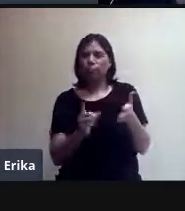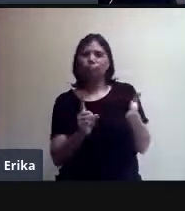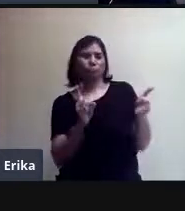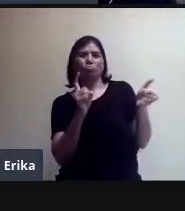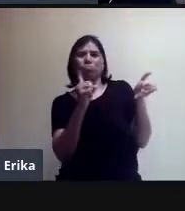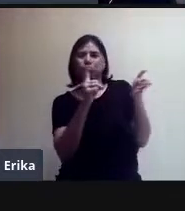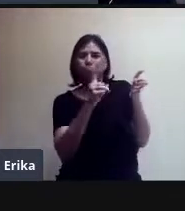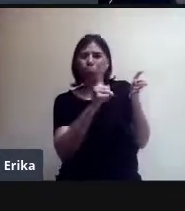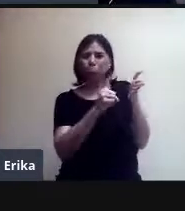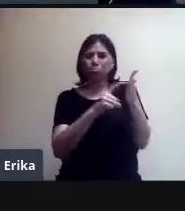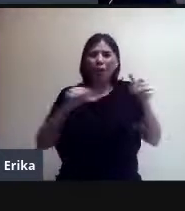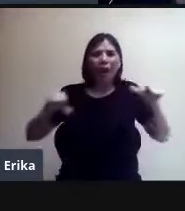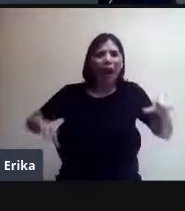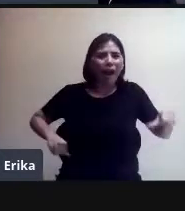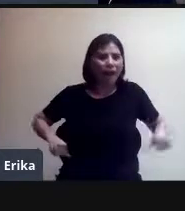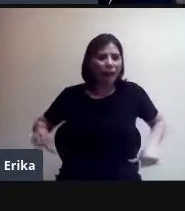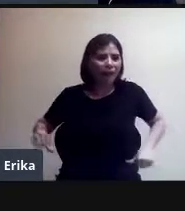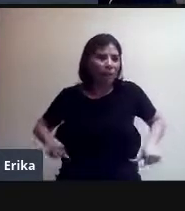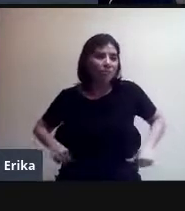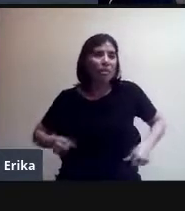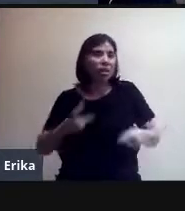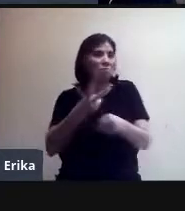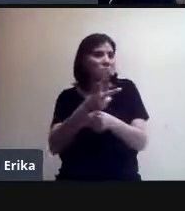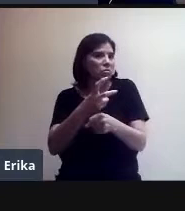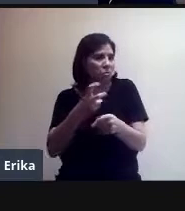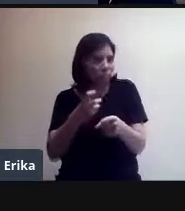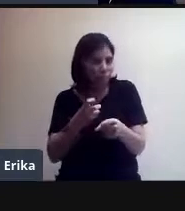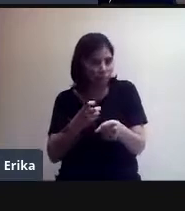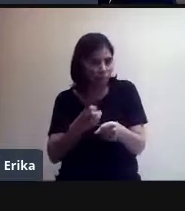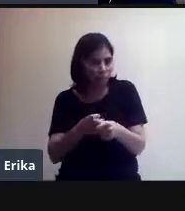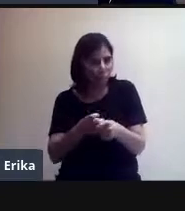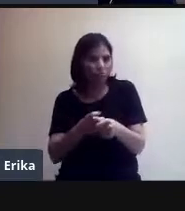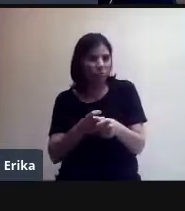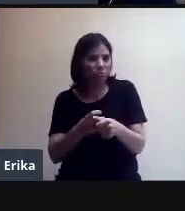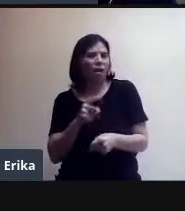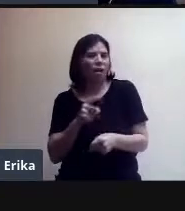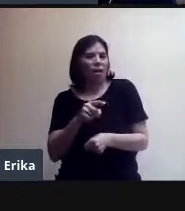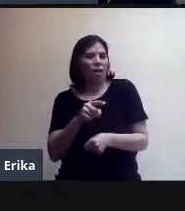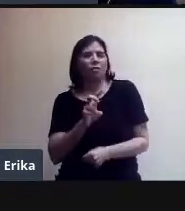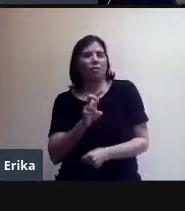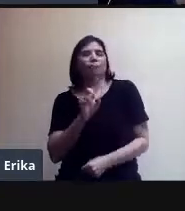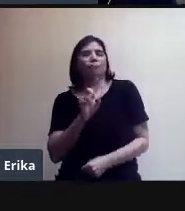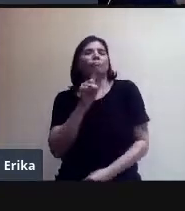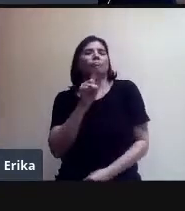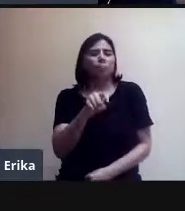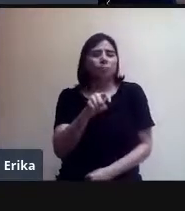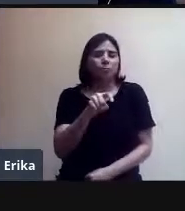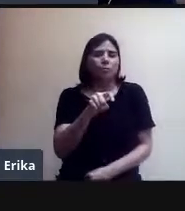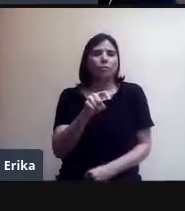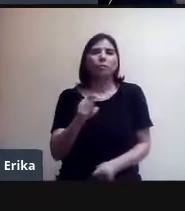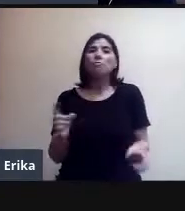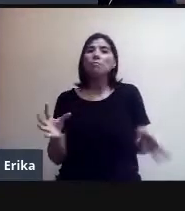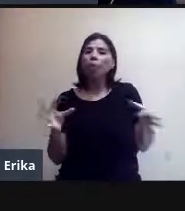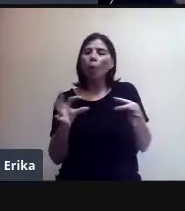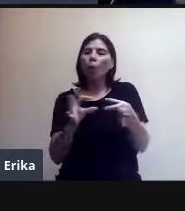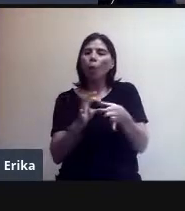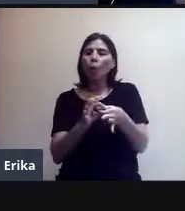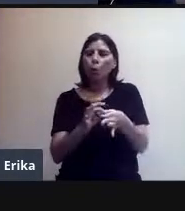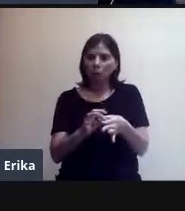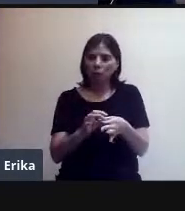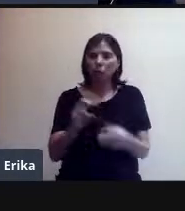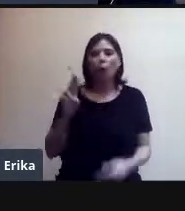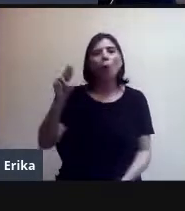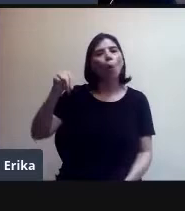hayamos sido invitados por alguna persona que nos ha invitado a ese evento. Y entonces le damos clic en unir. O bien,